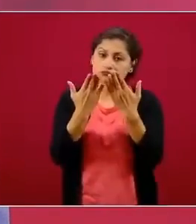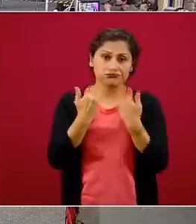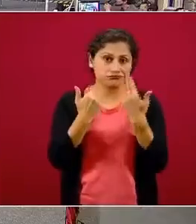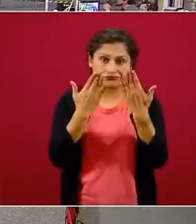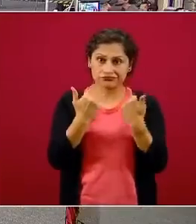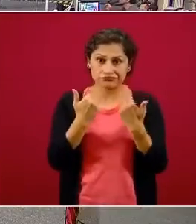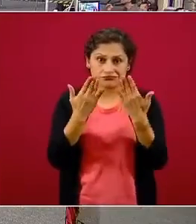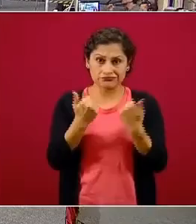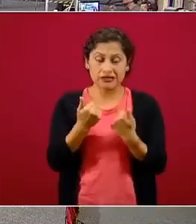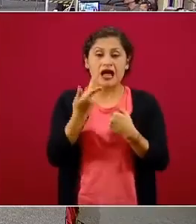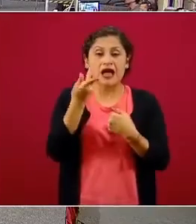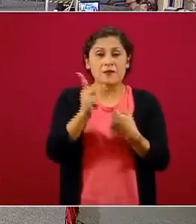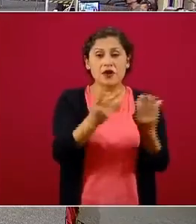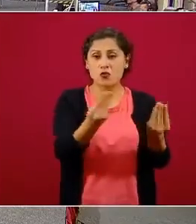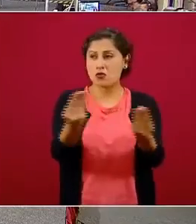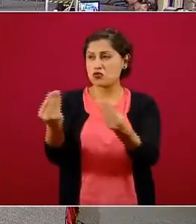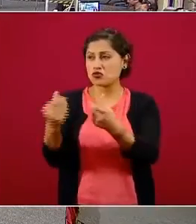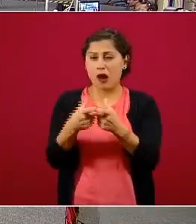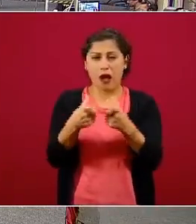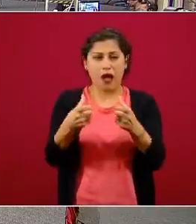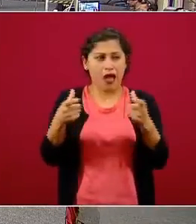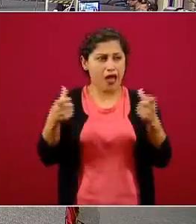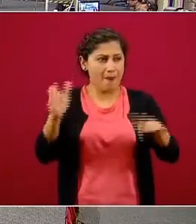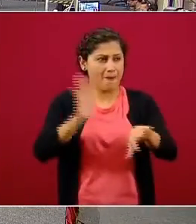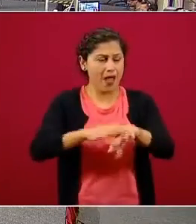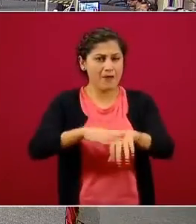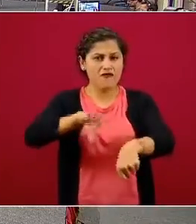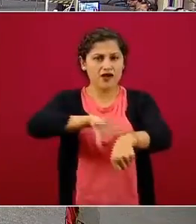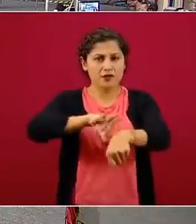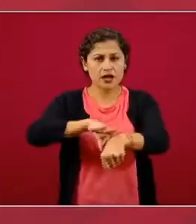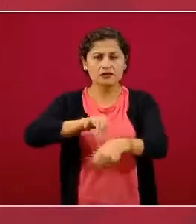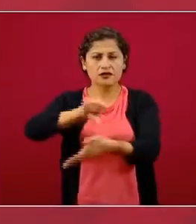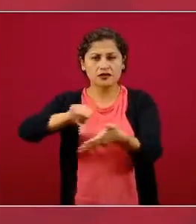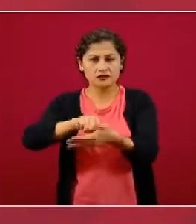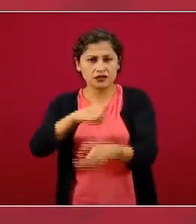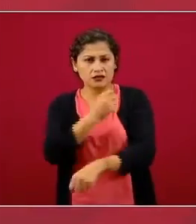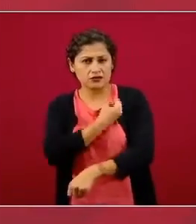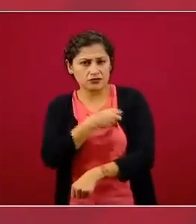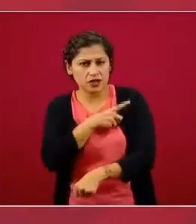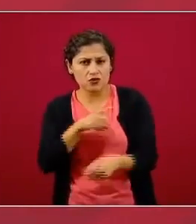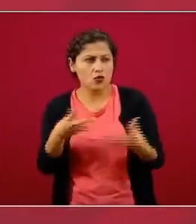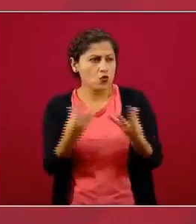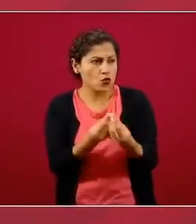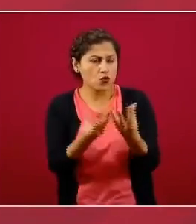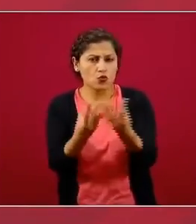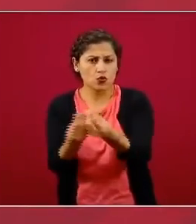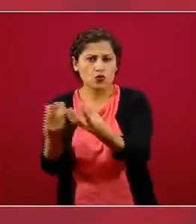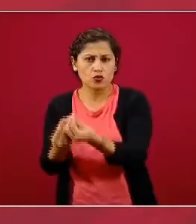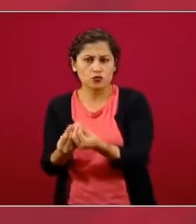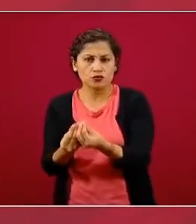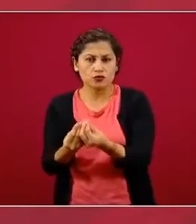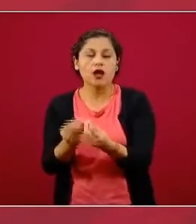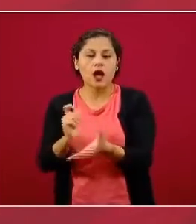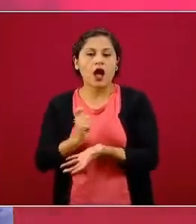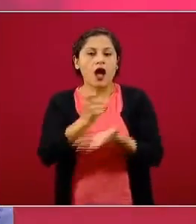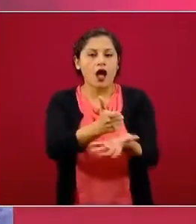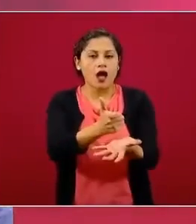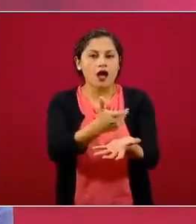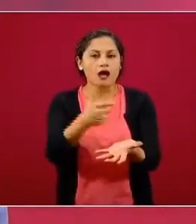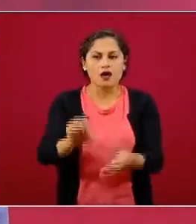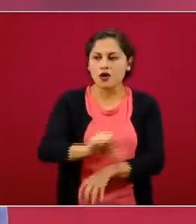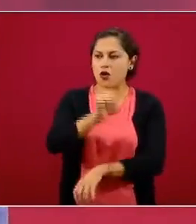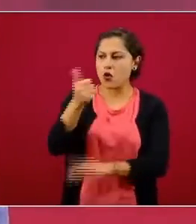en detrimento del financiamiento que se pudiera haber hecho a otros mecanismos de provisión de servicios de salud